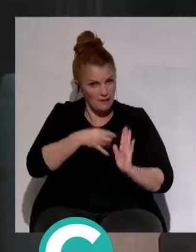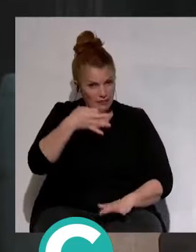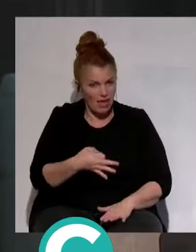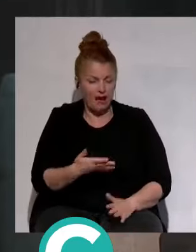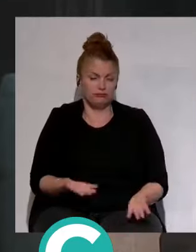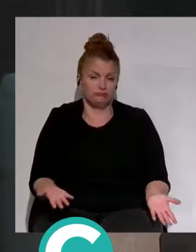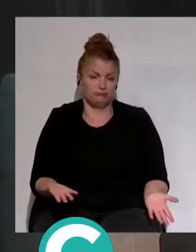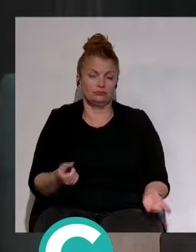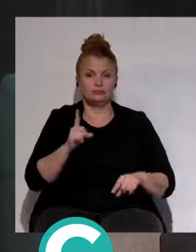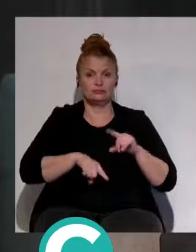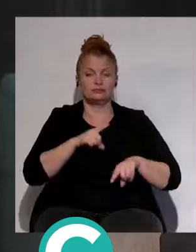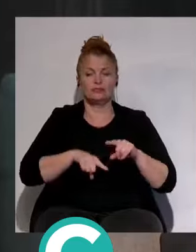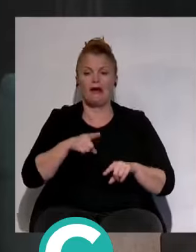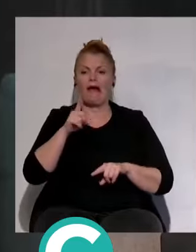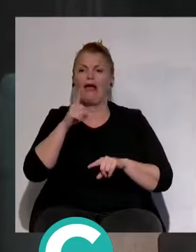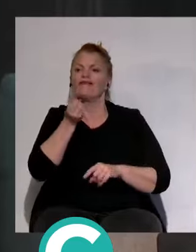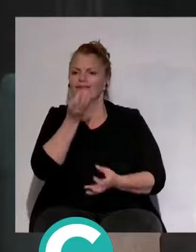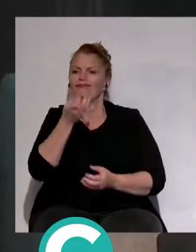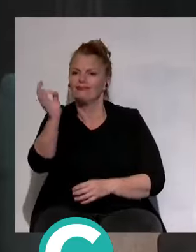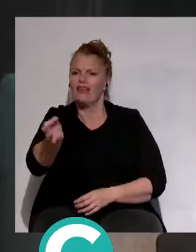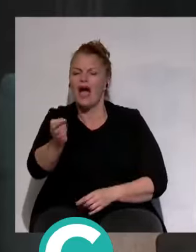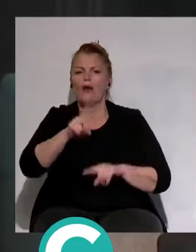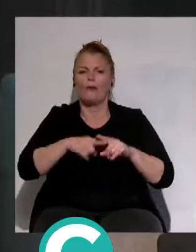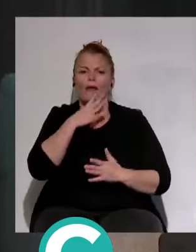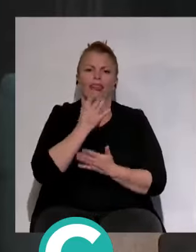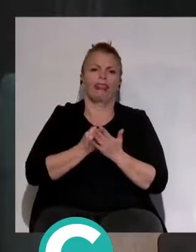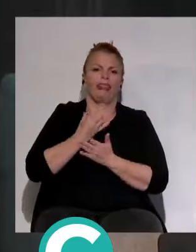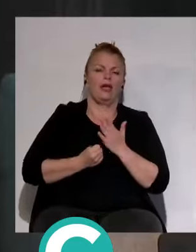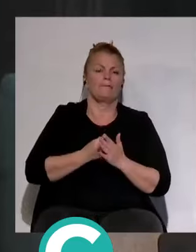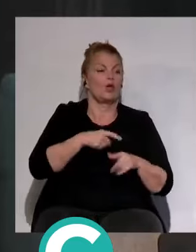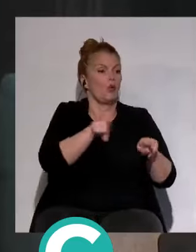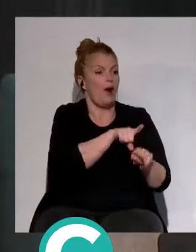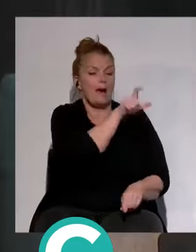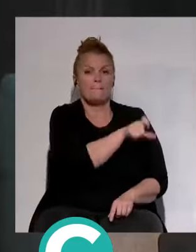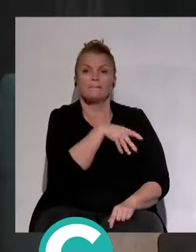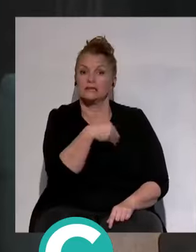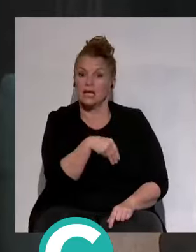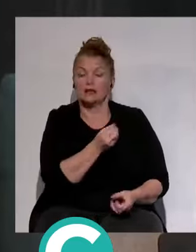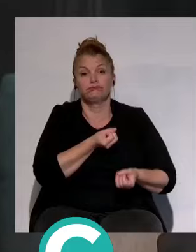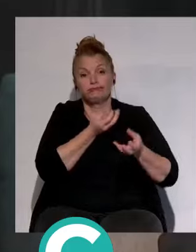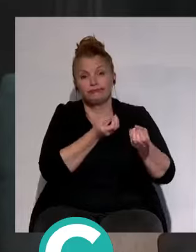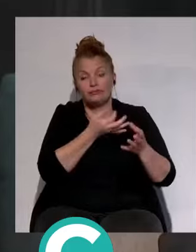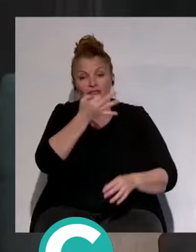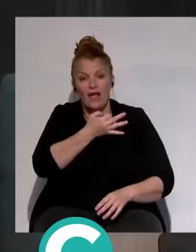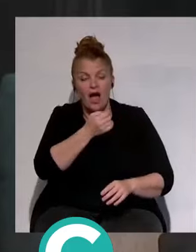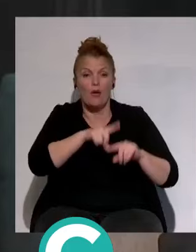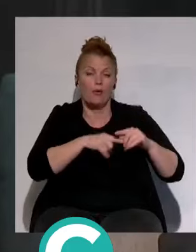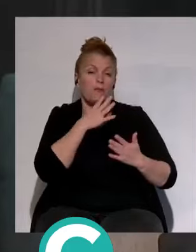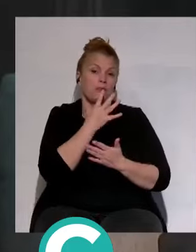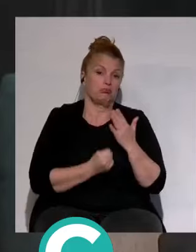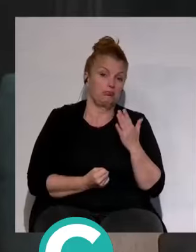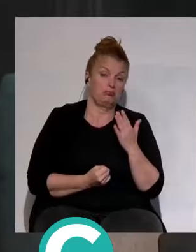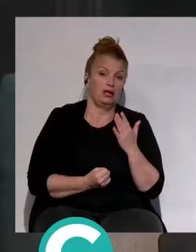dirá muchas verdades por un lado y se callará otra, y Manuel Vizcaíno dirá otras verdades por otro lado y se callará otra. Entonces, como yo no sé qué es verdad